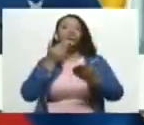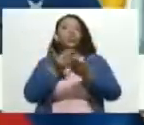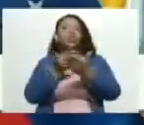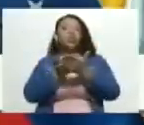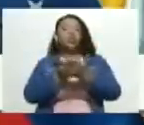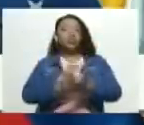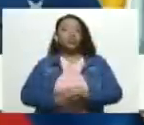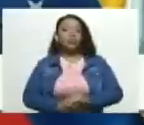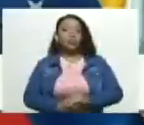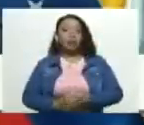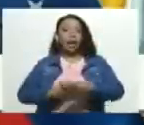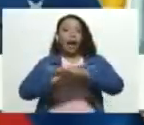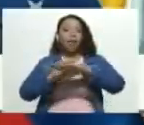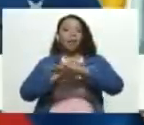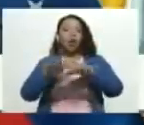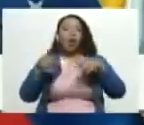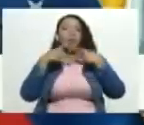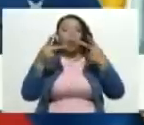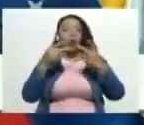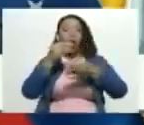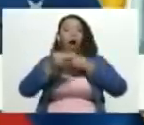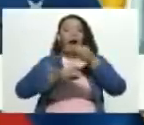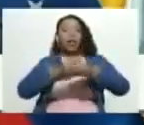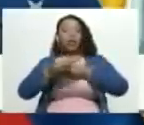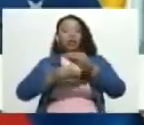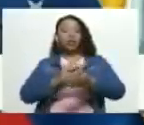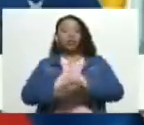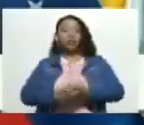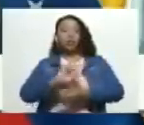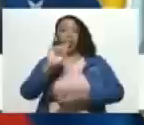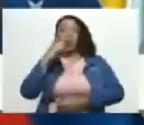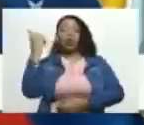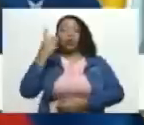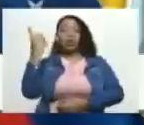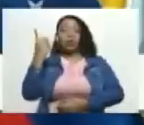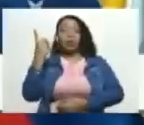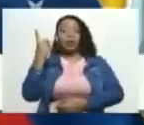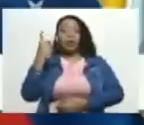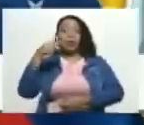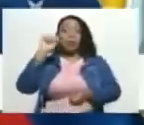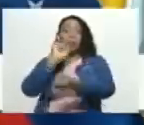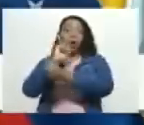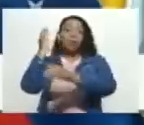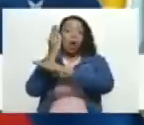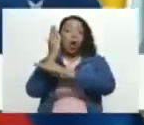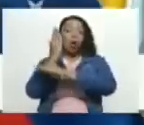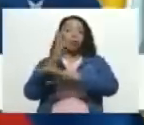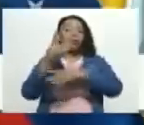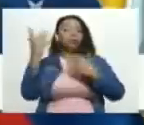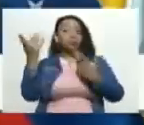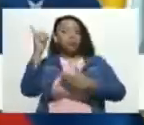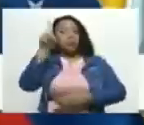que el Ministerio Público ha realizado, no sólo de orden de aprehensión, sino también de